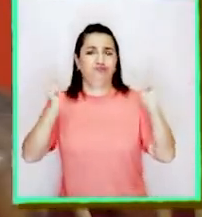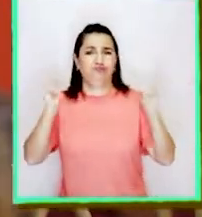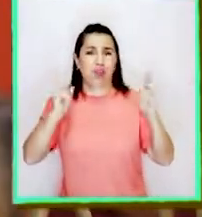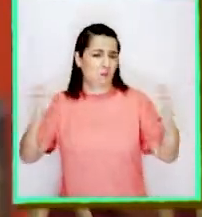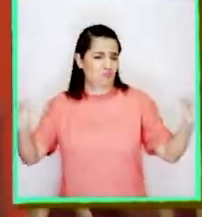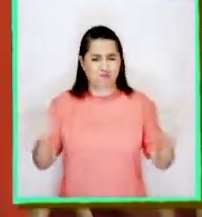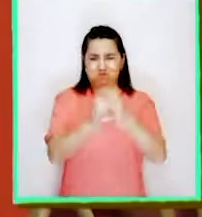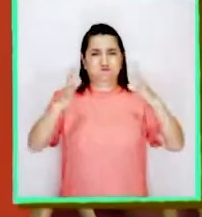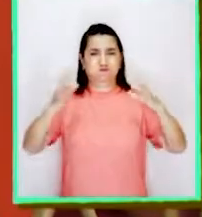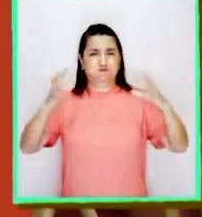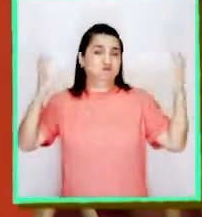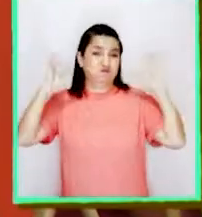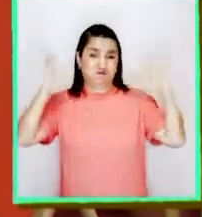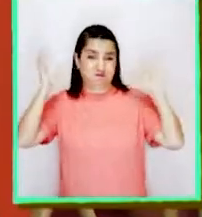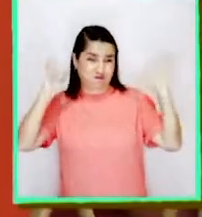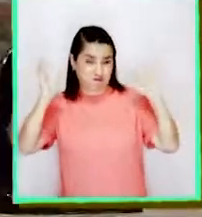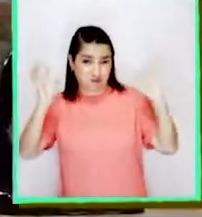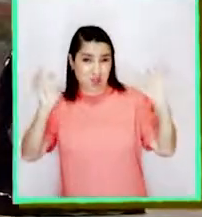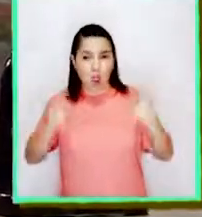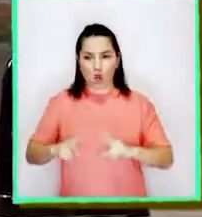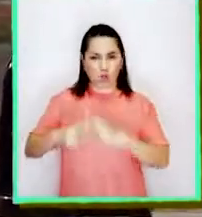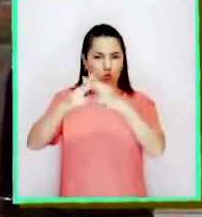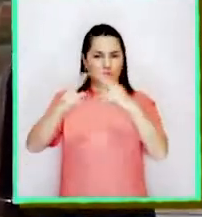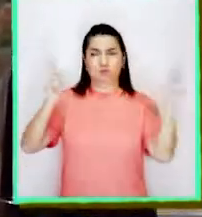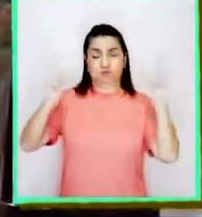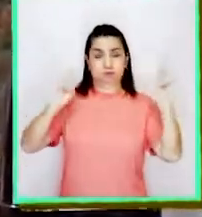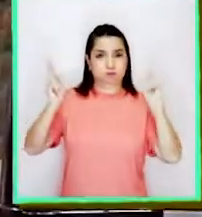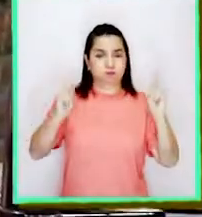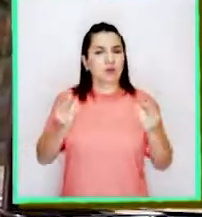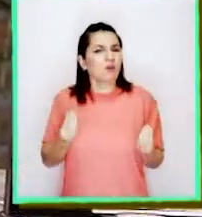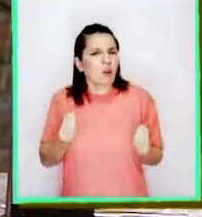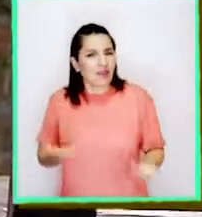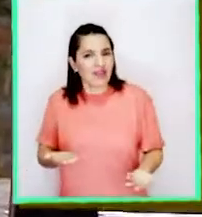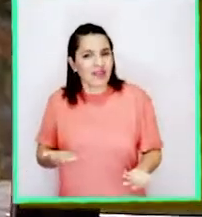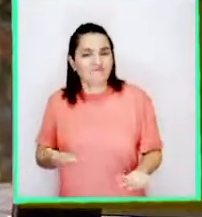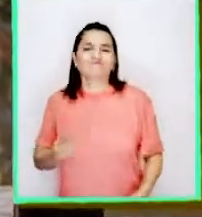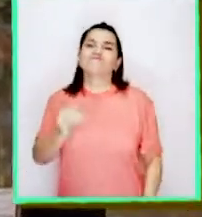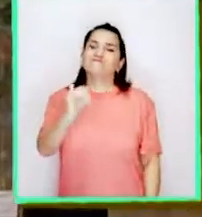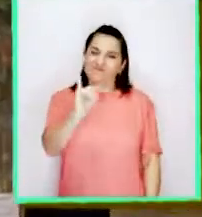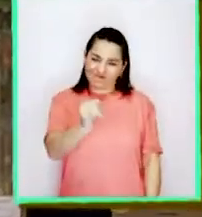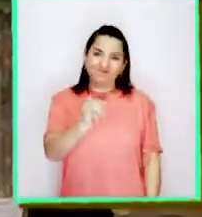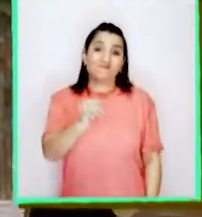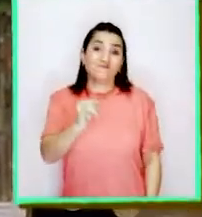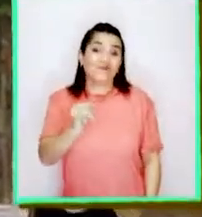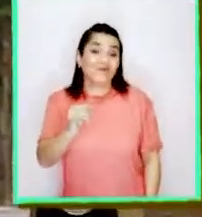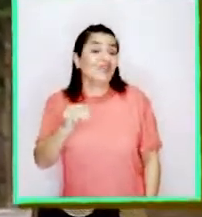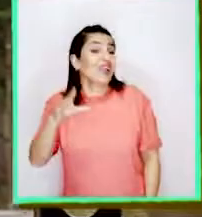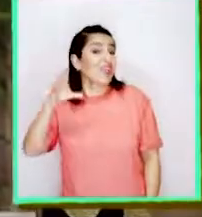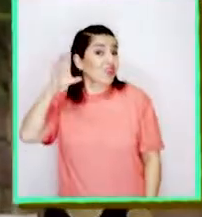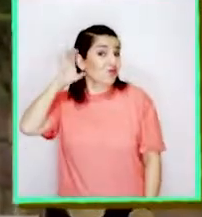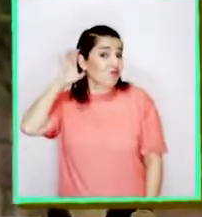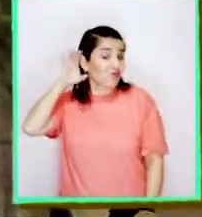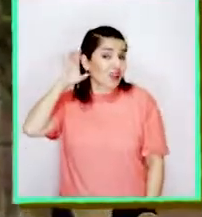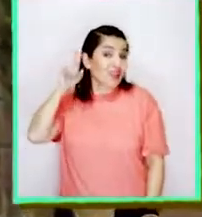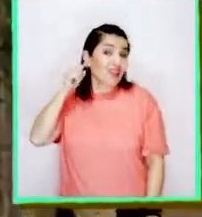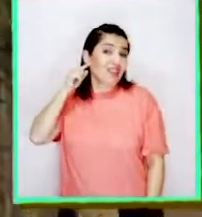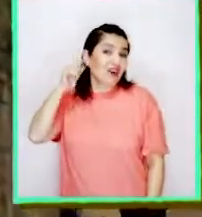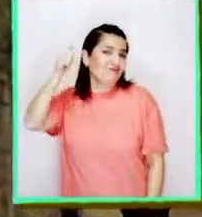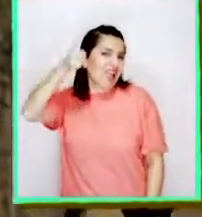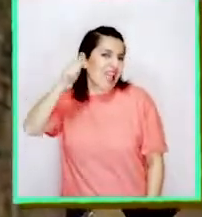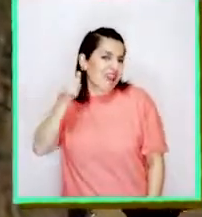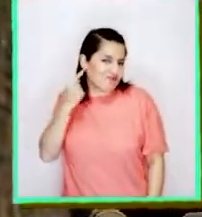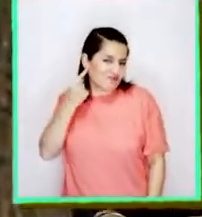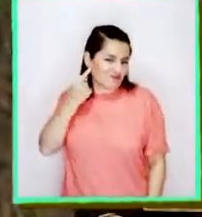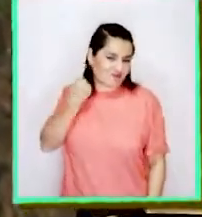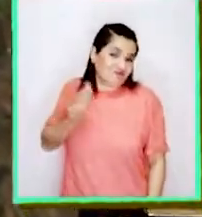fuertes, como una explosión o una construcción? Toda la razón. Se le podrían dañar sus